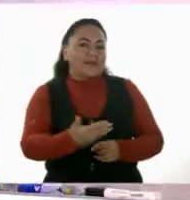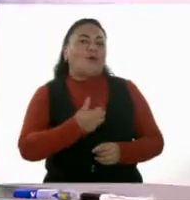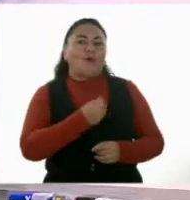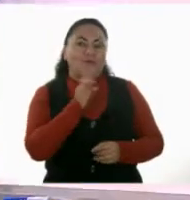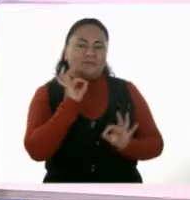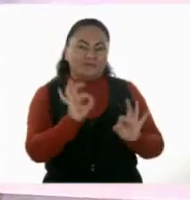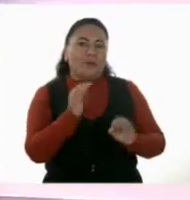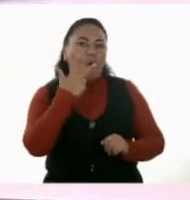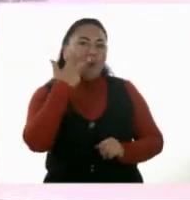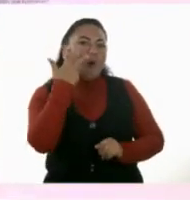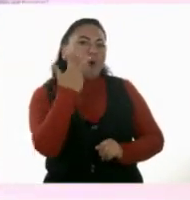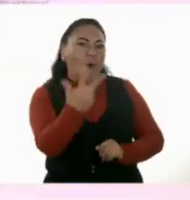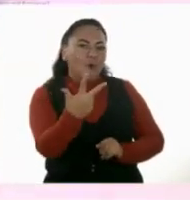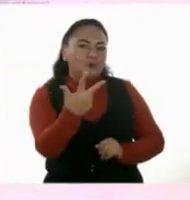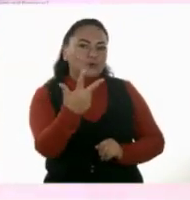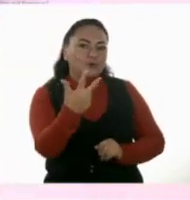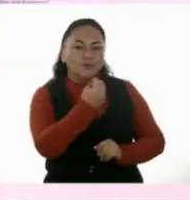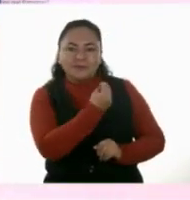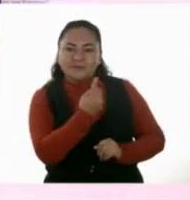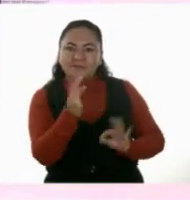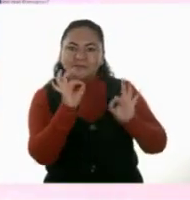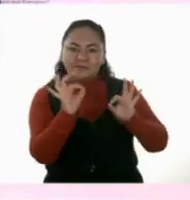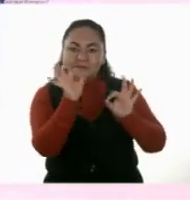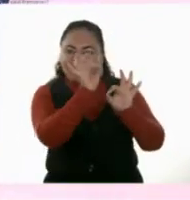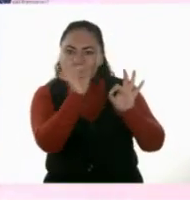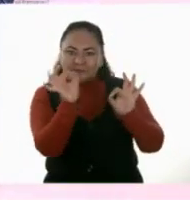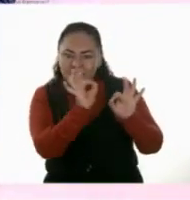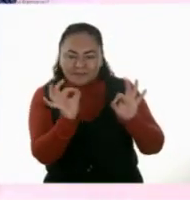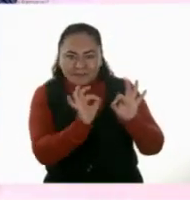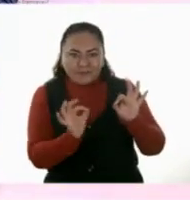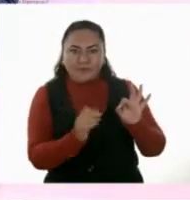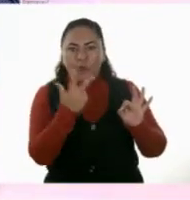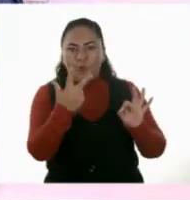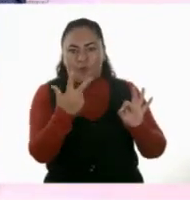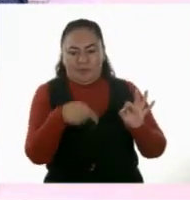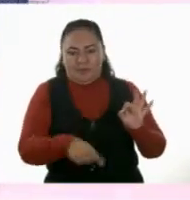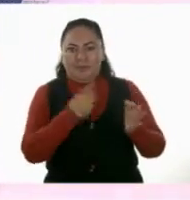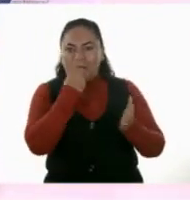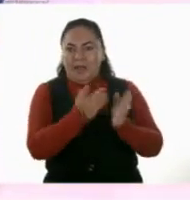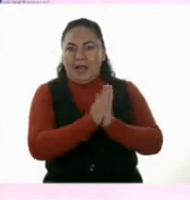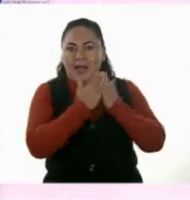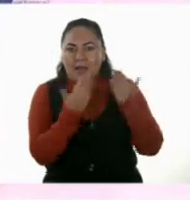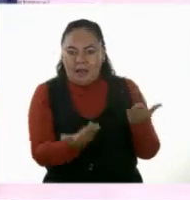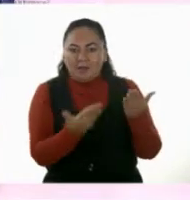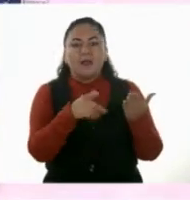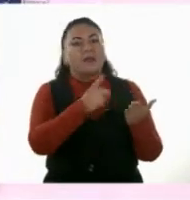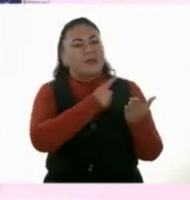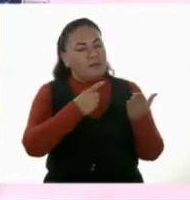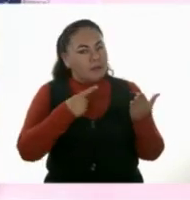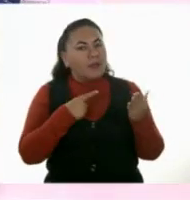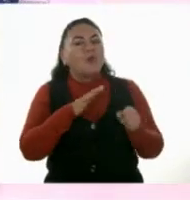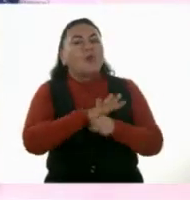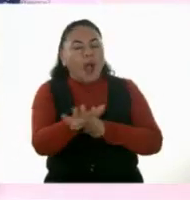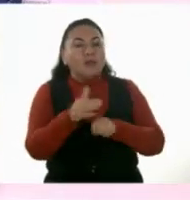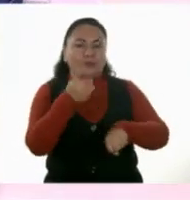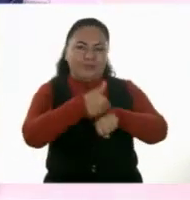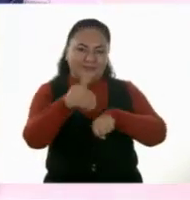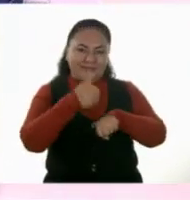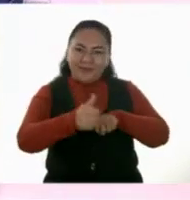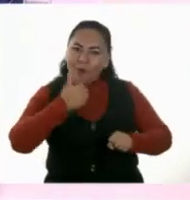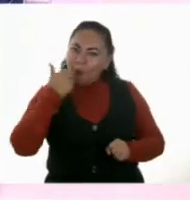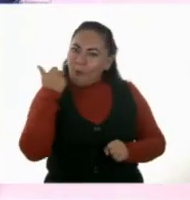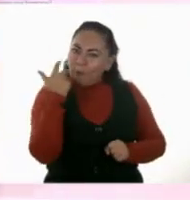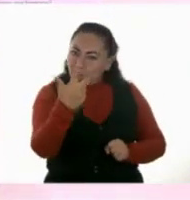las fichas o el número de fichas que nos pedía el ejercicio que sí tuviera, que es el número